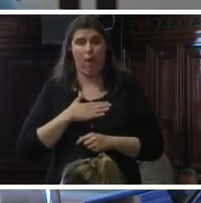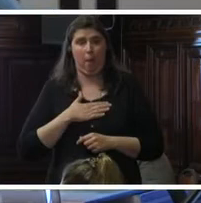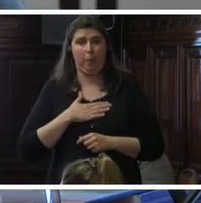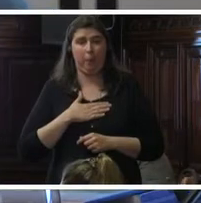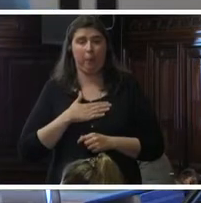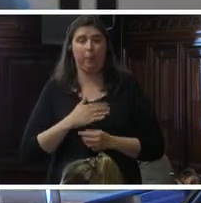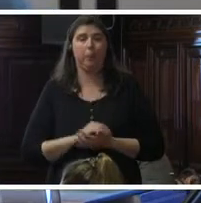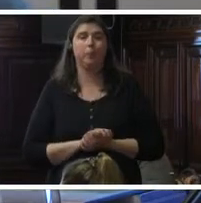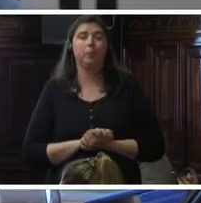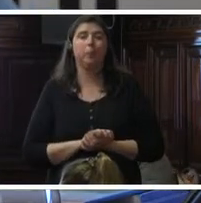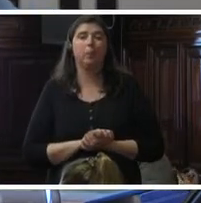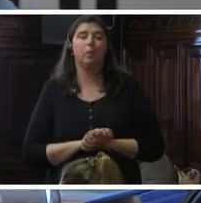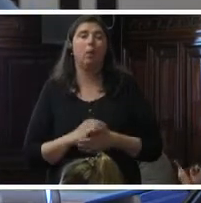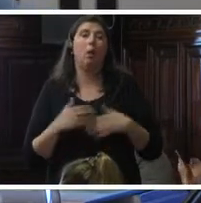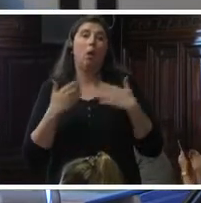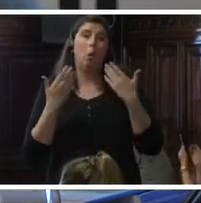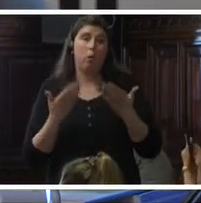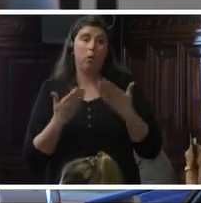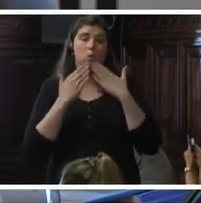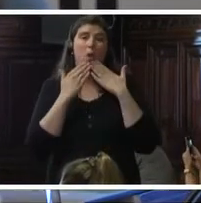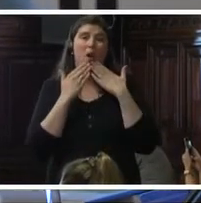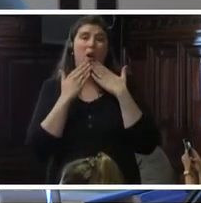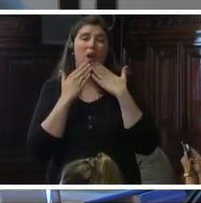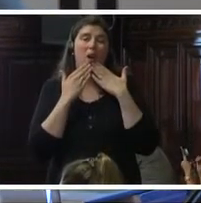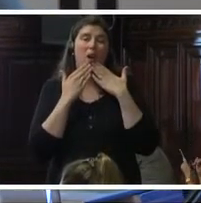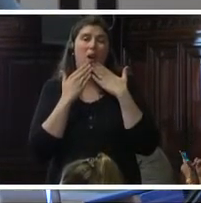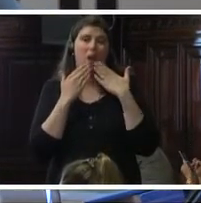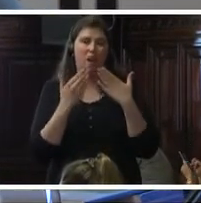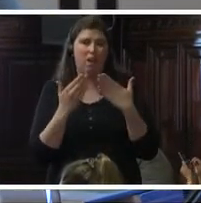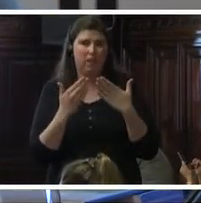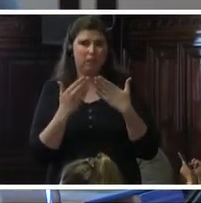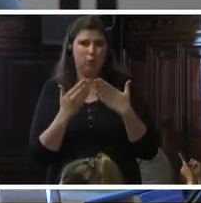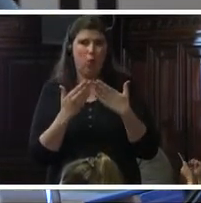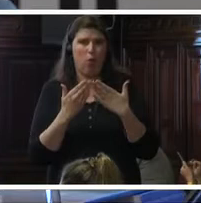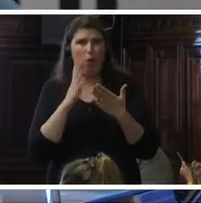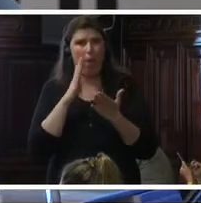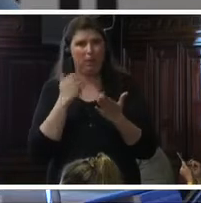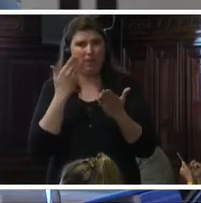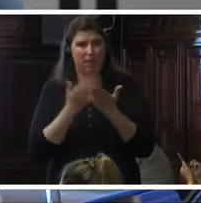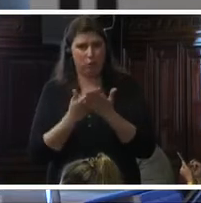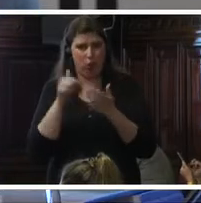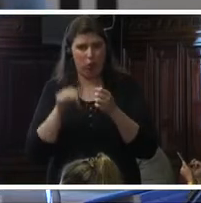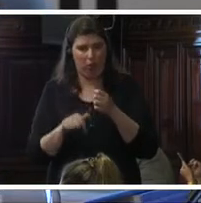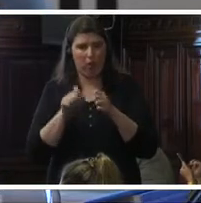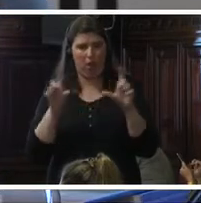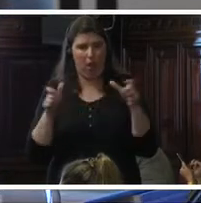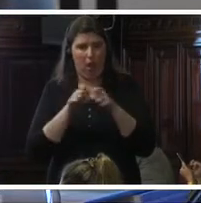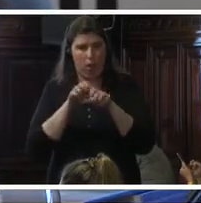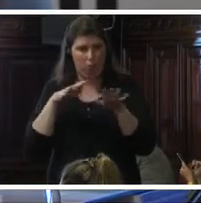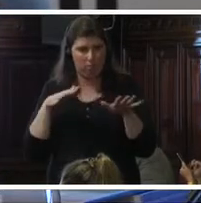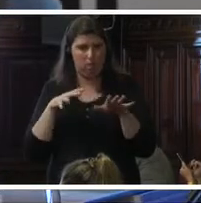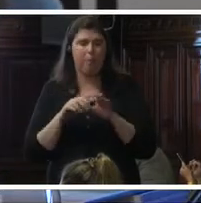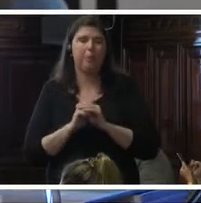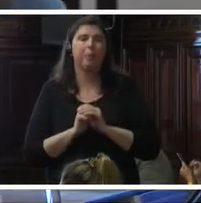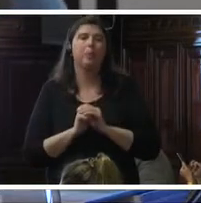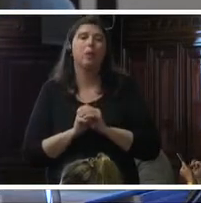Y por eso agradezco tanto la presentación de esta audiencia. Cuando uno en el